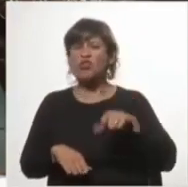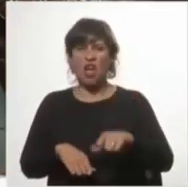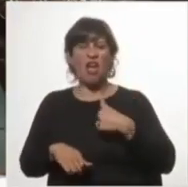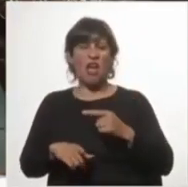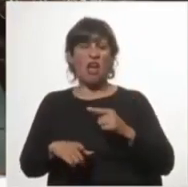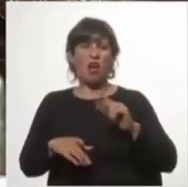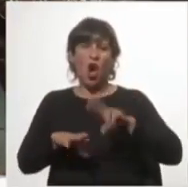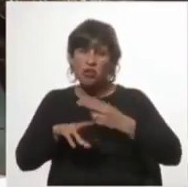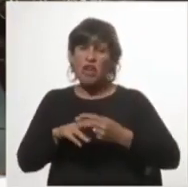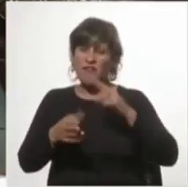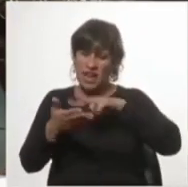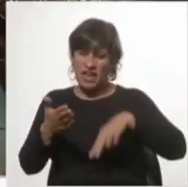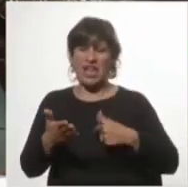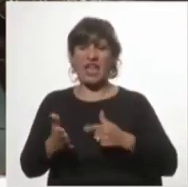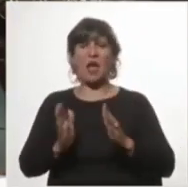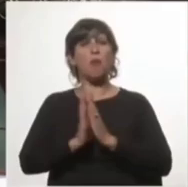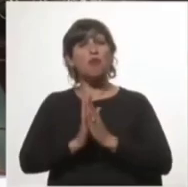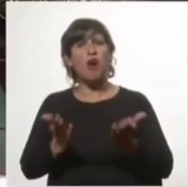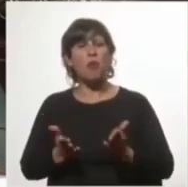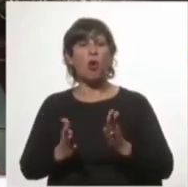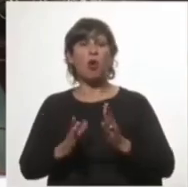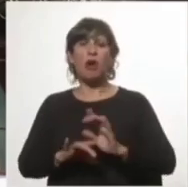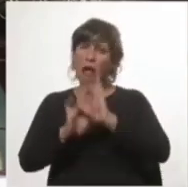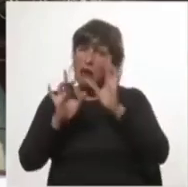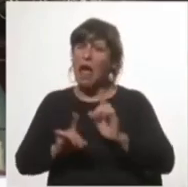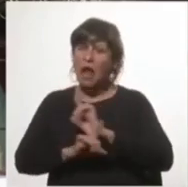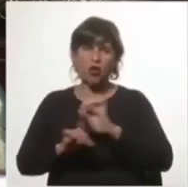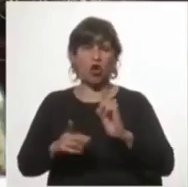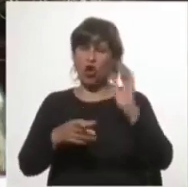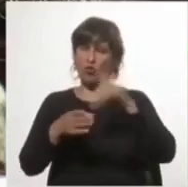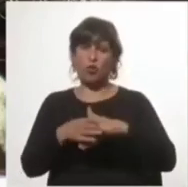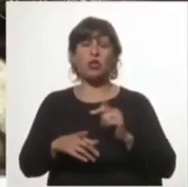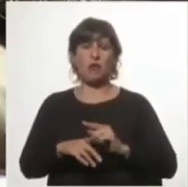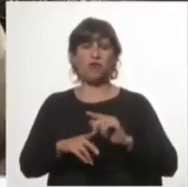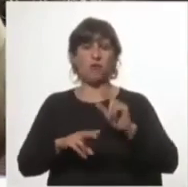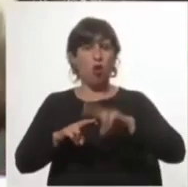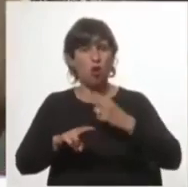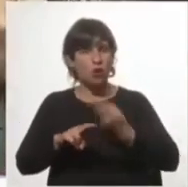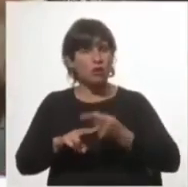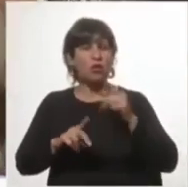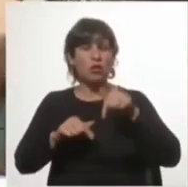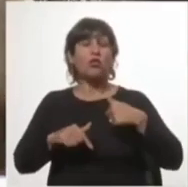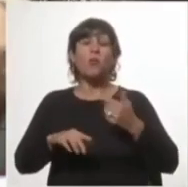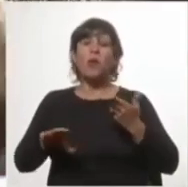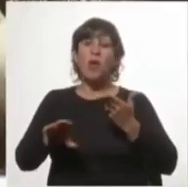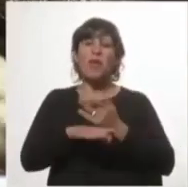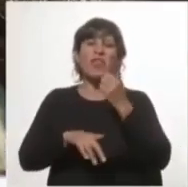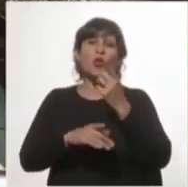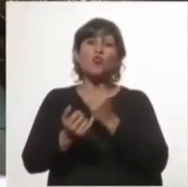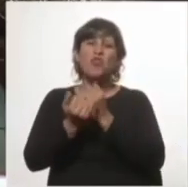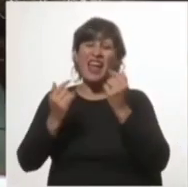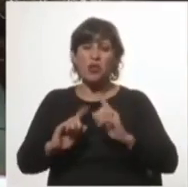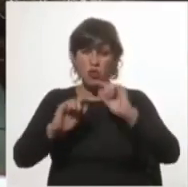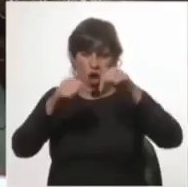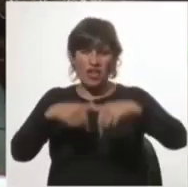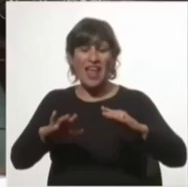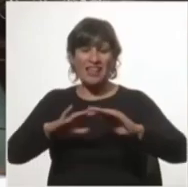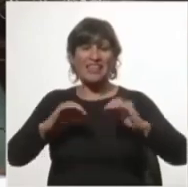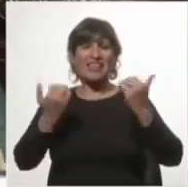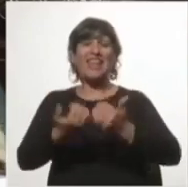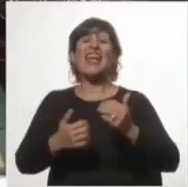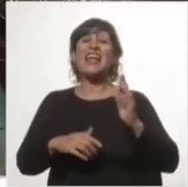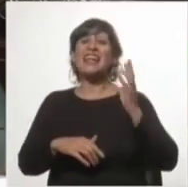nuevamente. Claro que no la votamos, vuelven a decir lo mismo. Yo me voy a poner un día a pedir una reunión en esta Cámara de